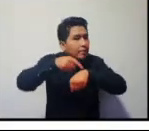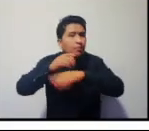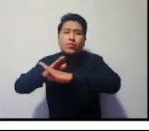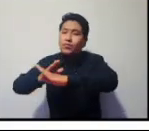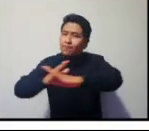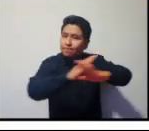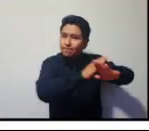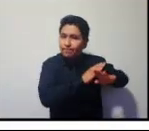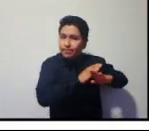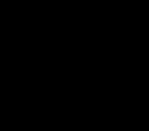que esto nos ocurra.